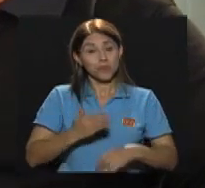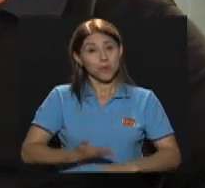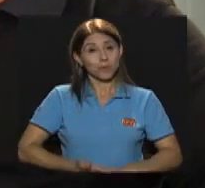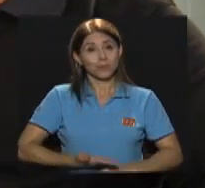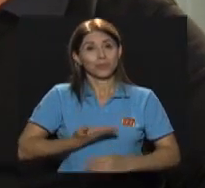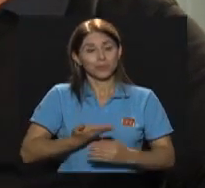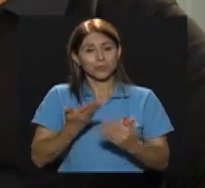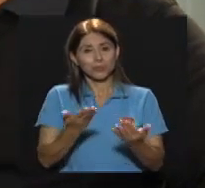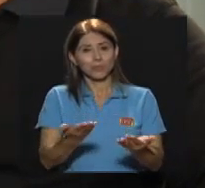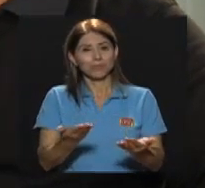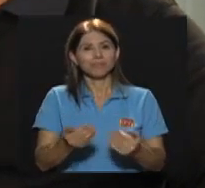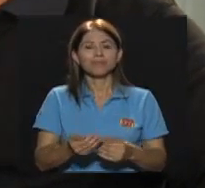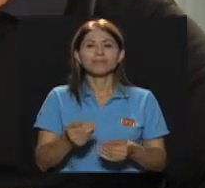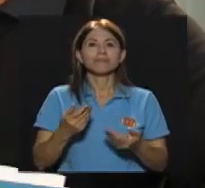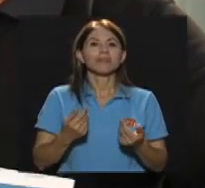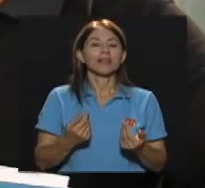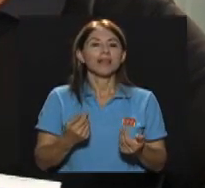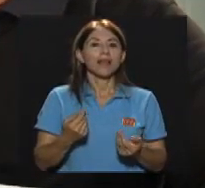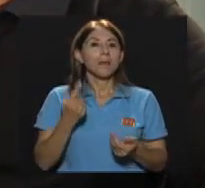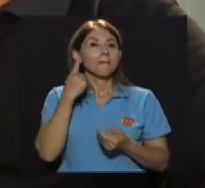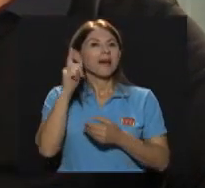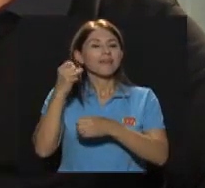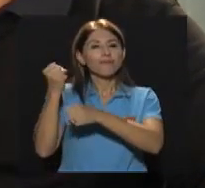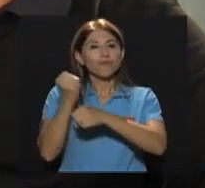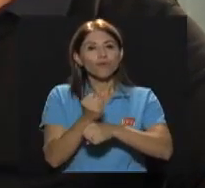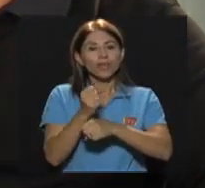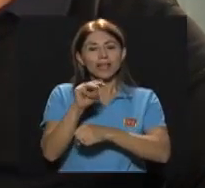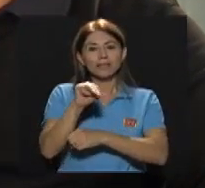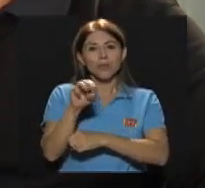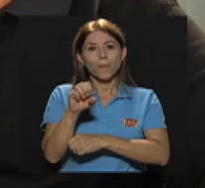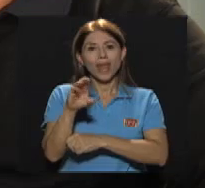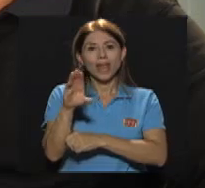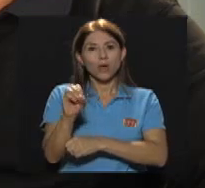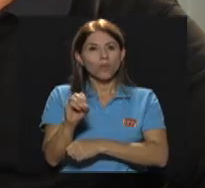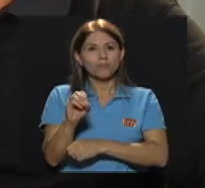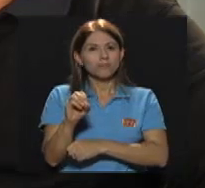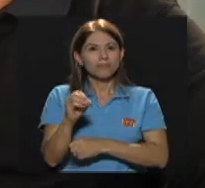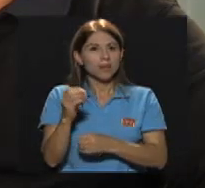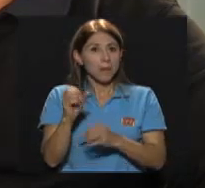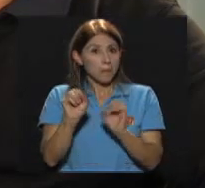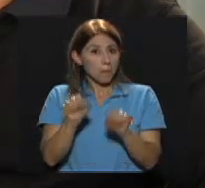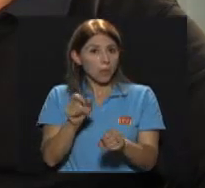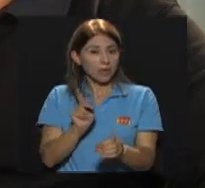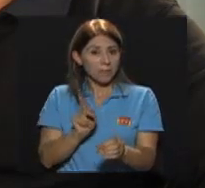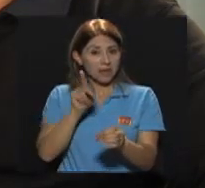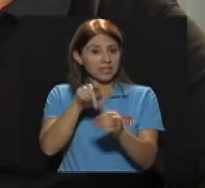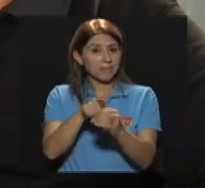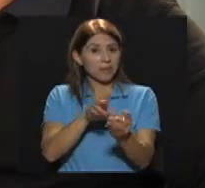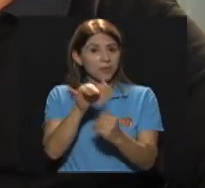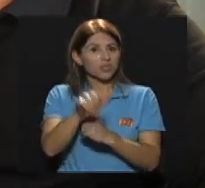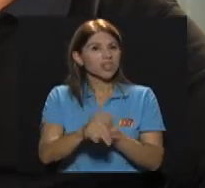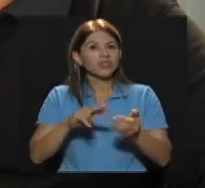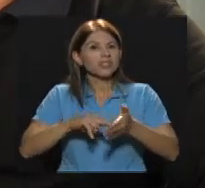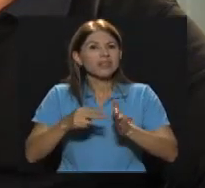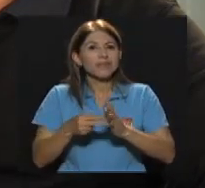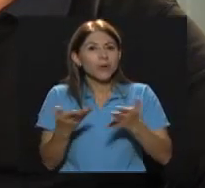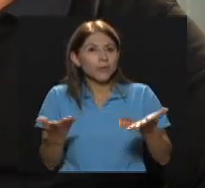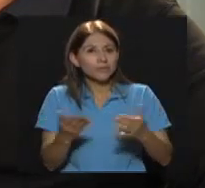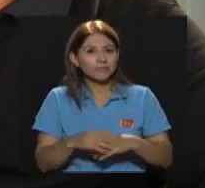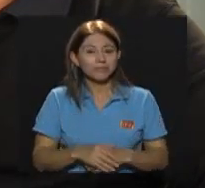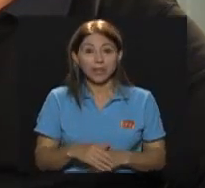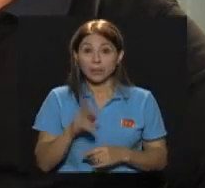significó Para la Fundación Meco Poder participar De este tan lindo Proyecto? En realidad Fue una experiencia Muy